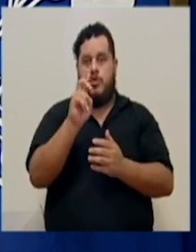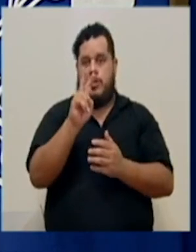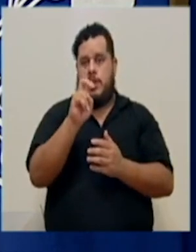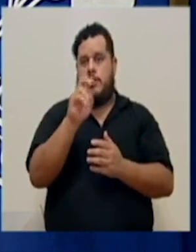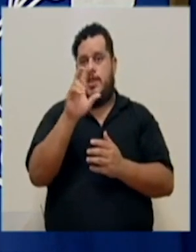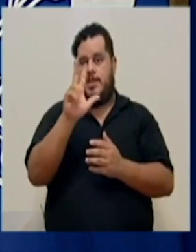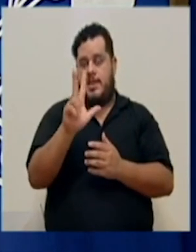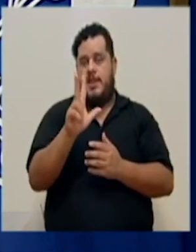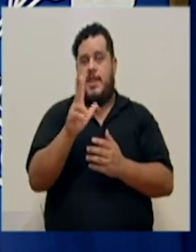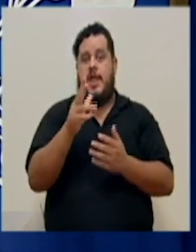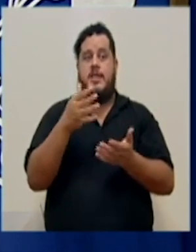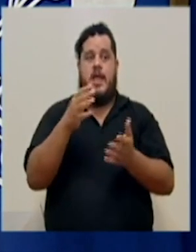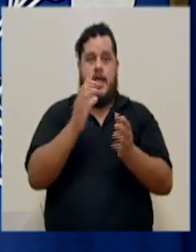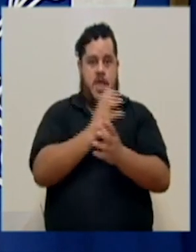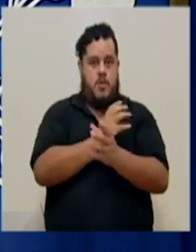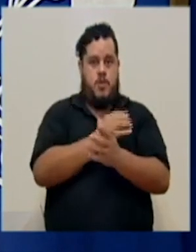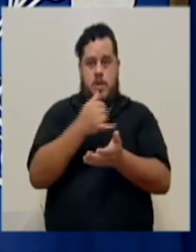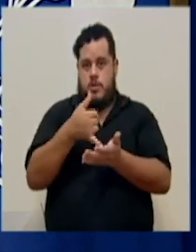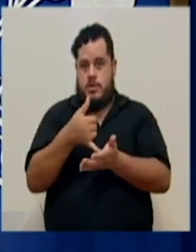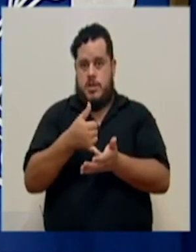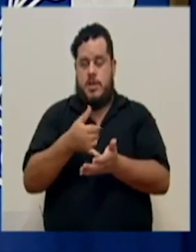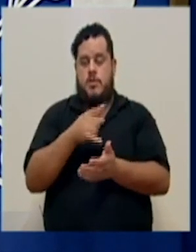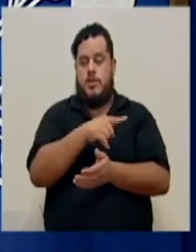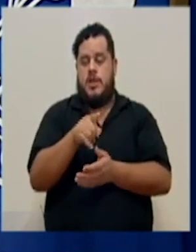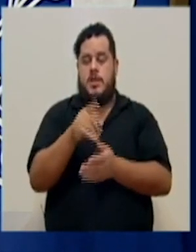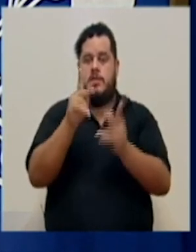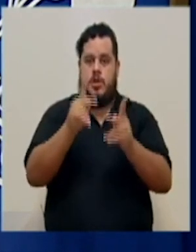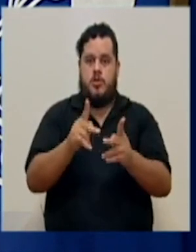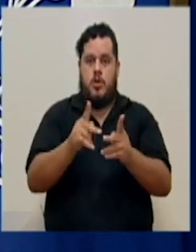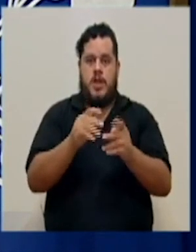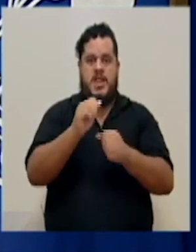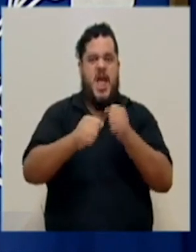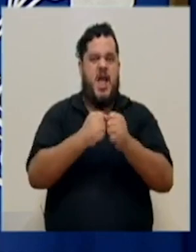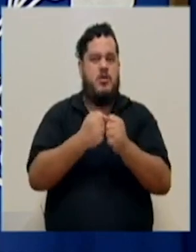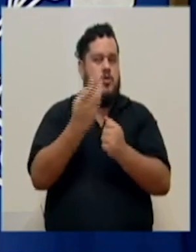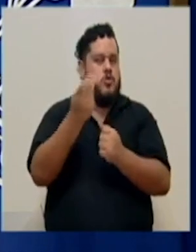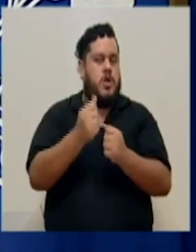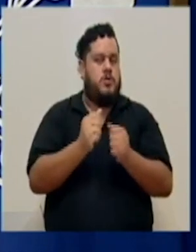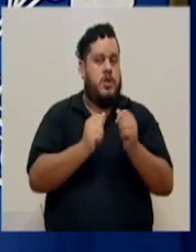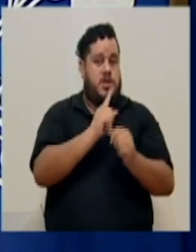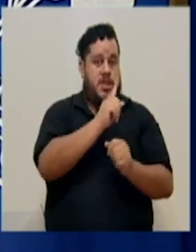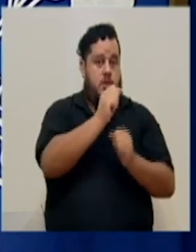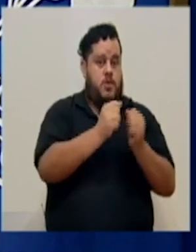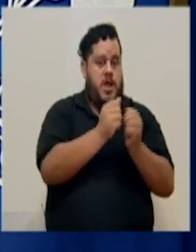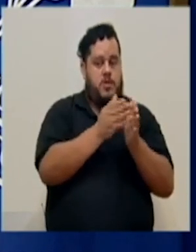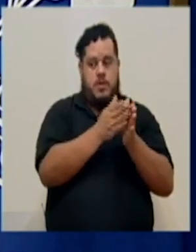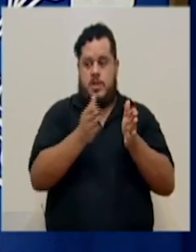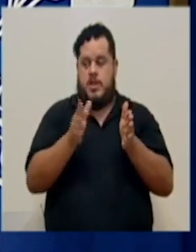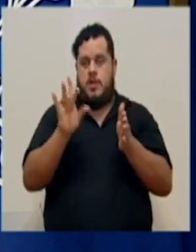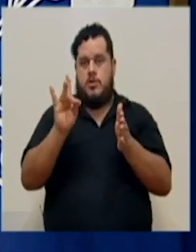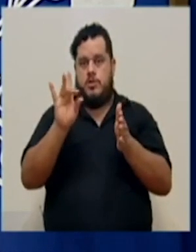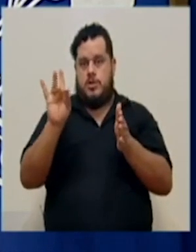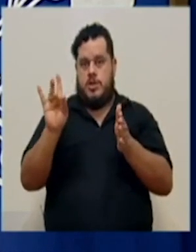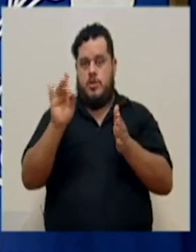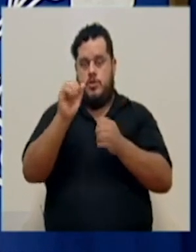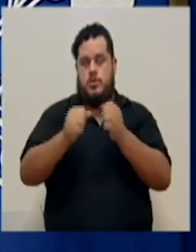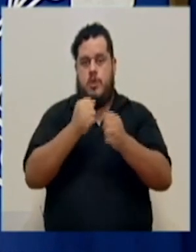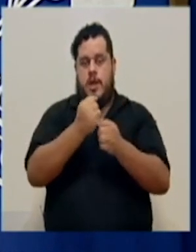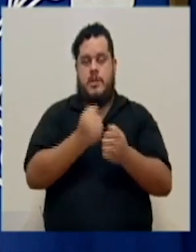en cuidados intensivos, y esas personas tienen rangos de edad que van desde el año hasta los 88 años.